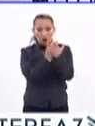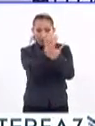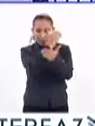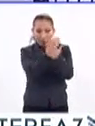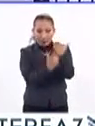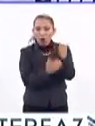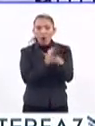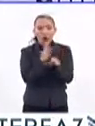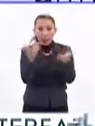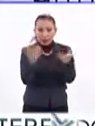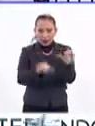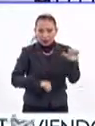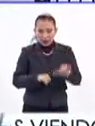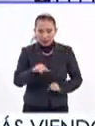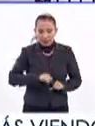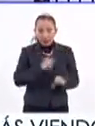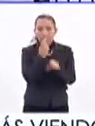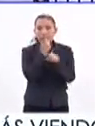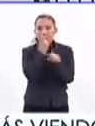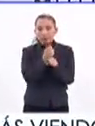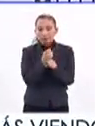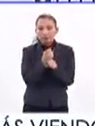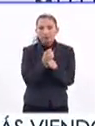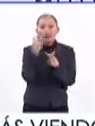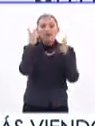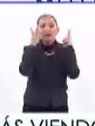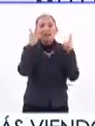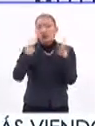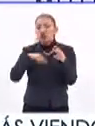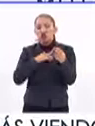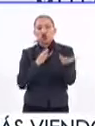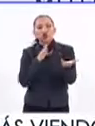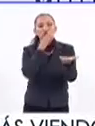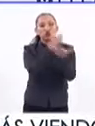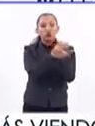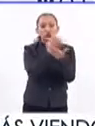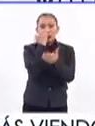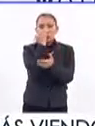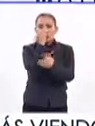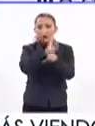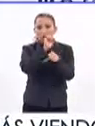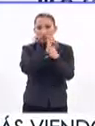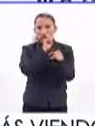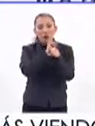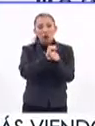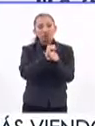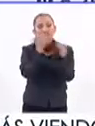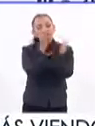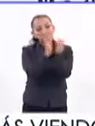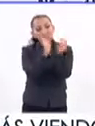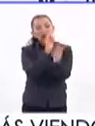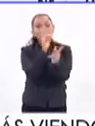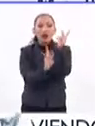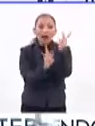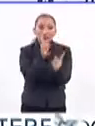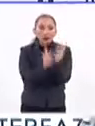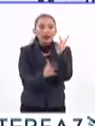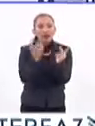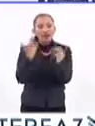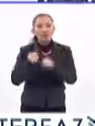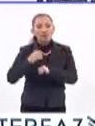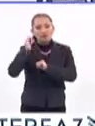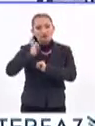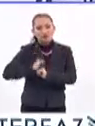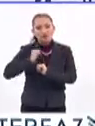consiste en lo siguiente. Lo primero es las visitas a las escuelas secundarias con pláticas por parte de